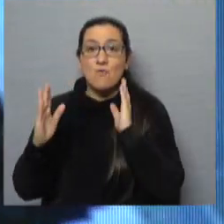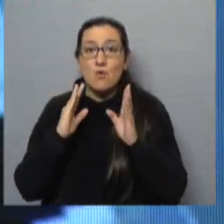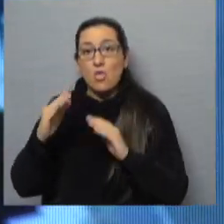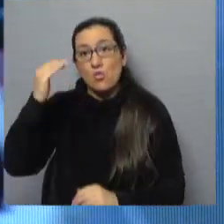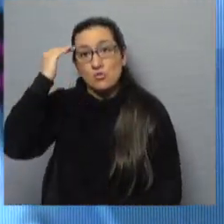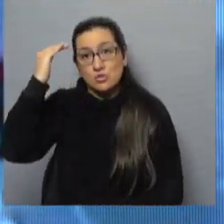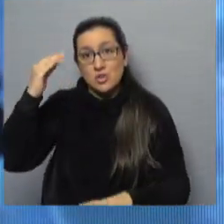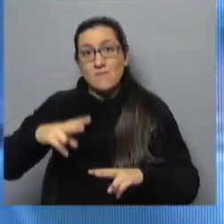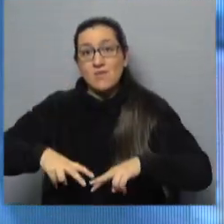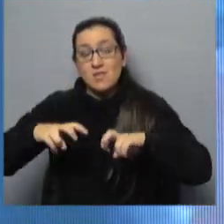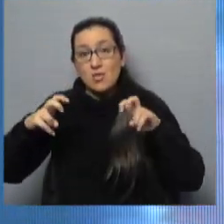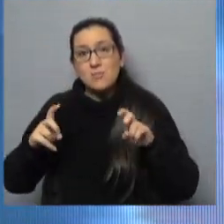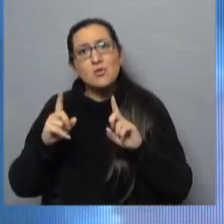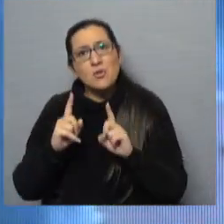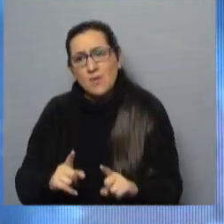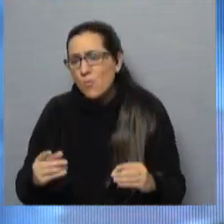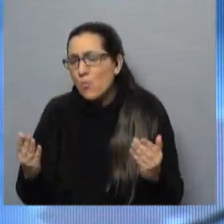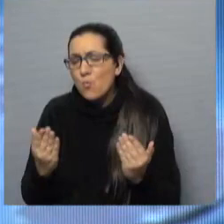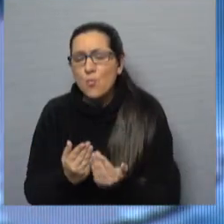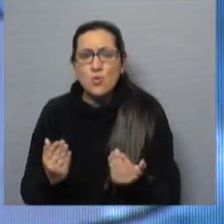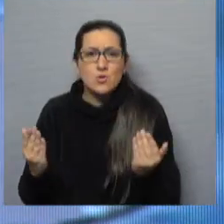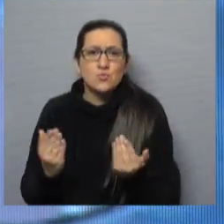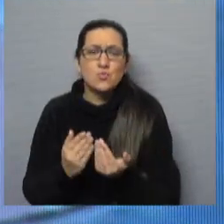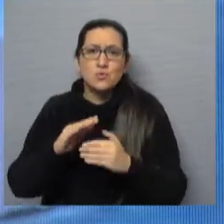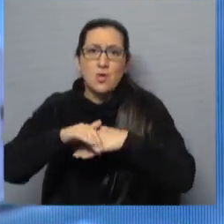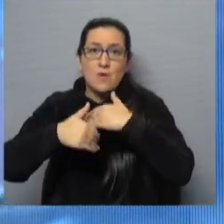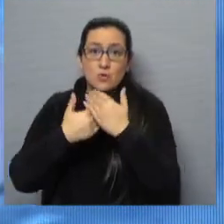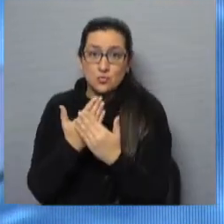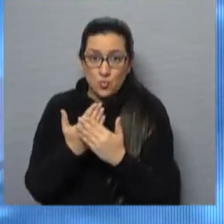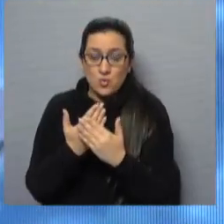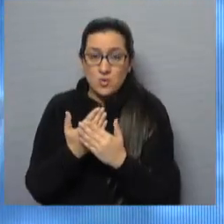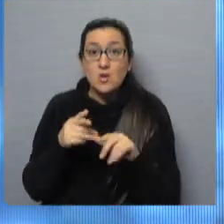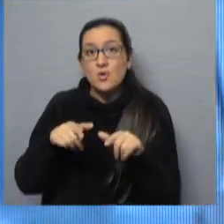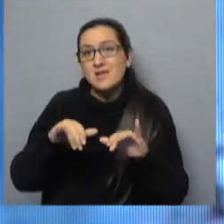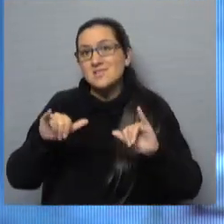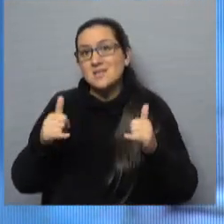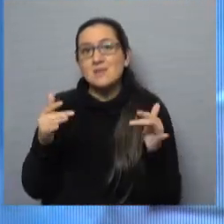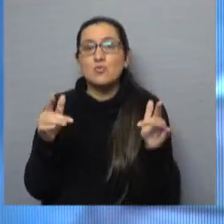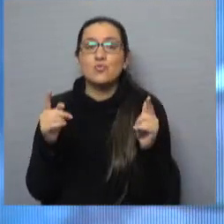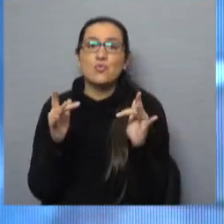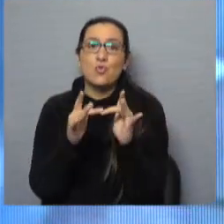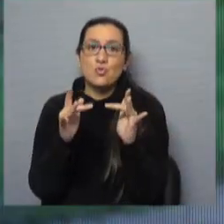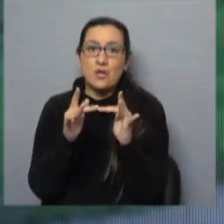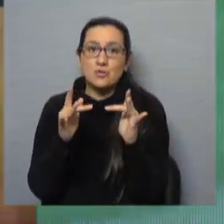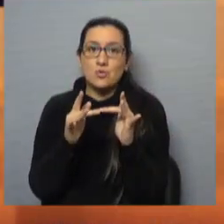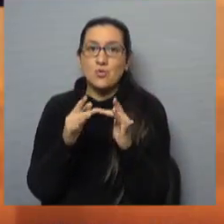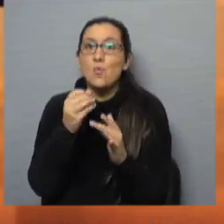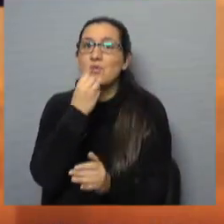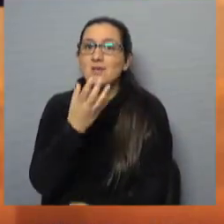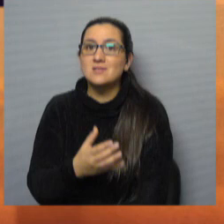pero sobre todas las cosas, muy estudioso del Mercosur. Y con él ya entramos en contacto. Buen día, Romeo. ¿Cómo estás?